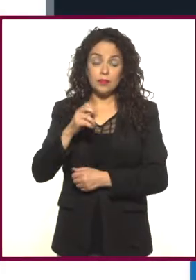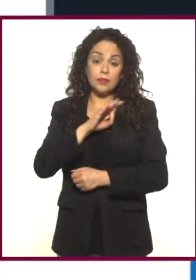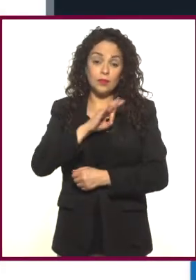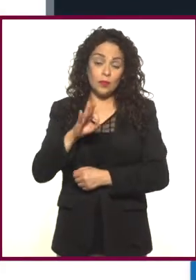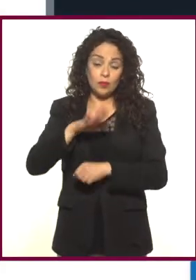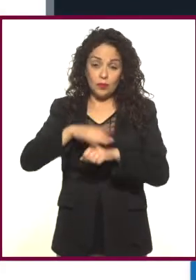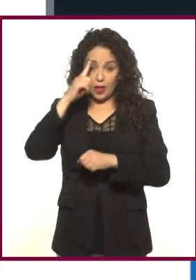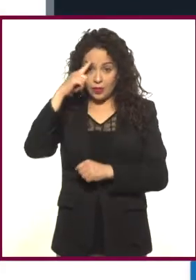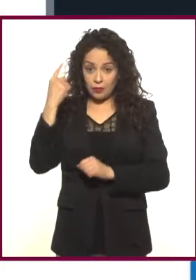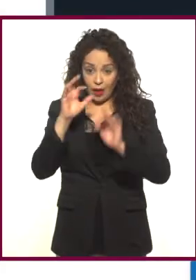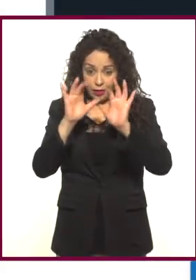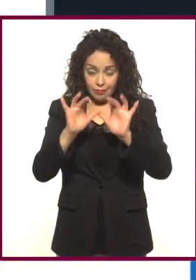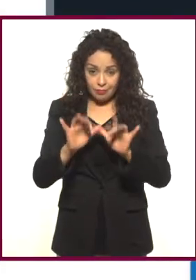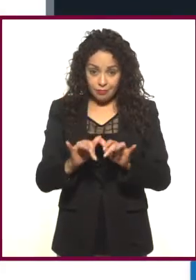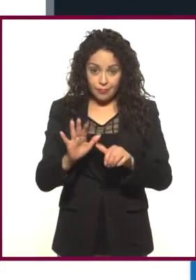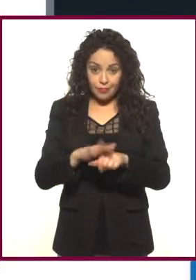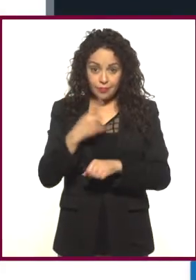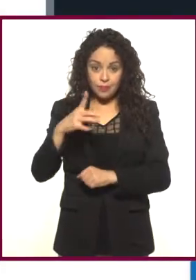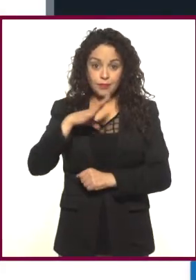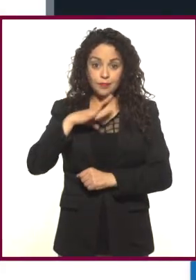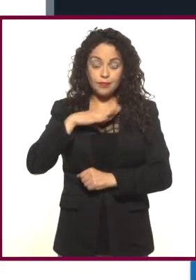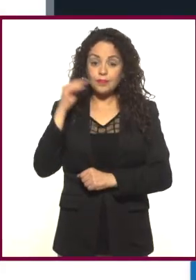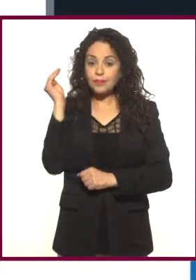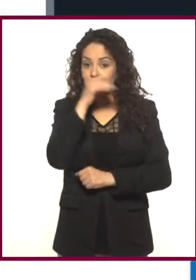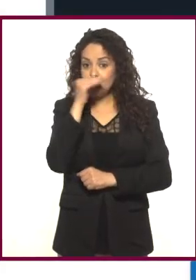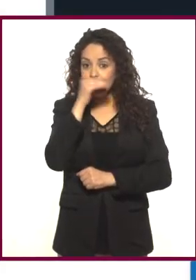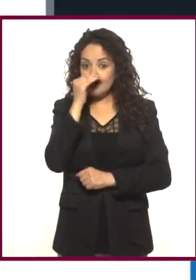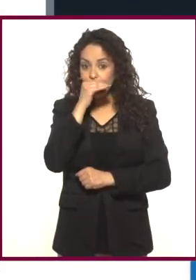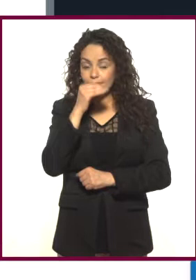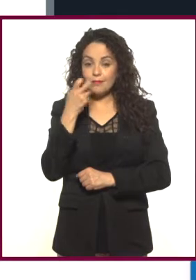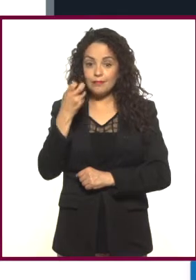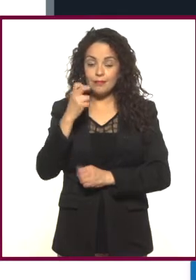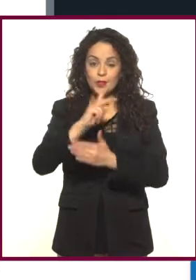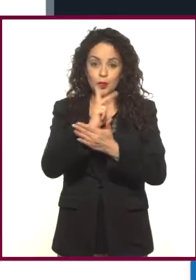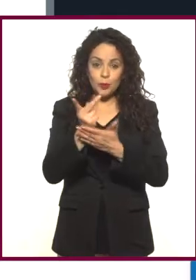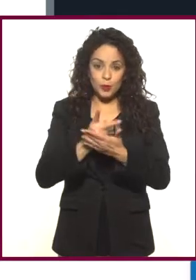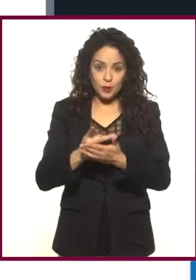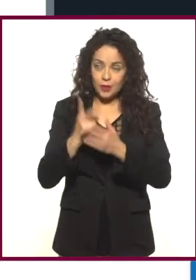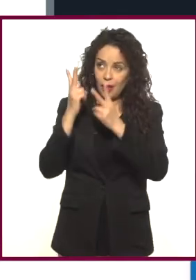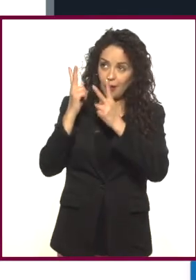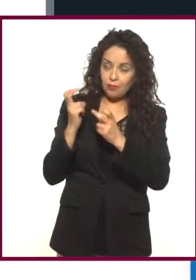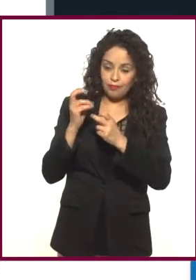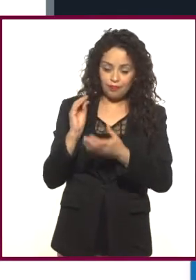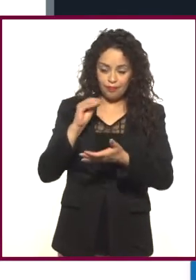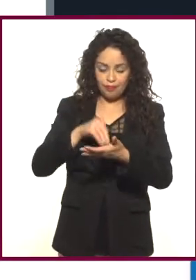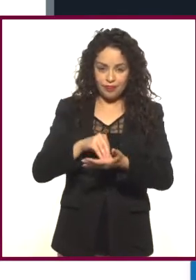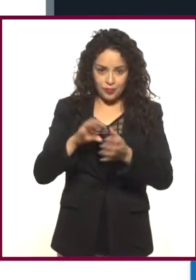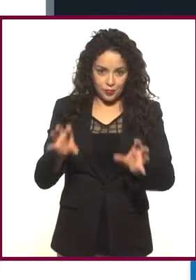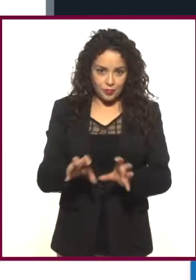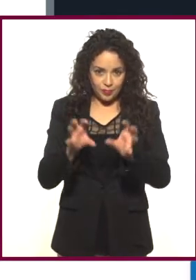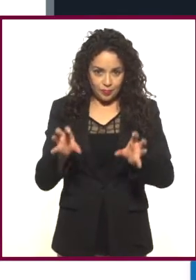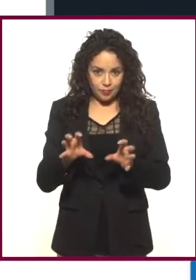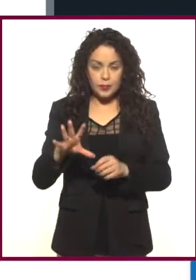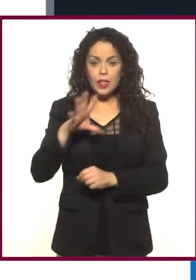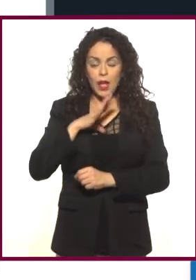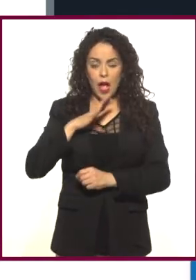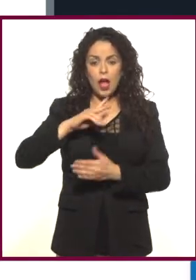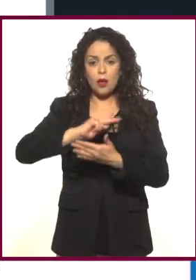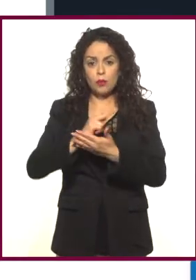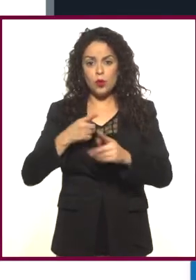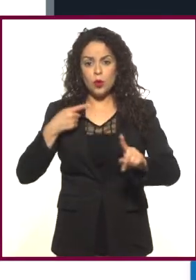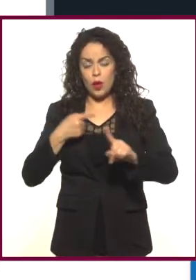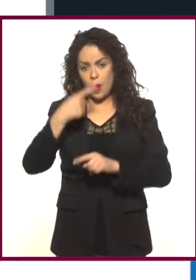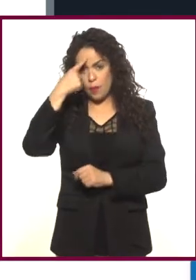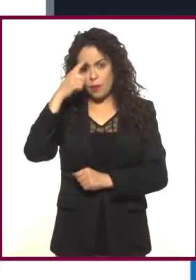facilitar el proceso, sobre todo cuando hay versiones gratuitas. Vale la pena mencionar que también existen programas